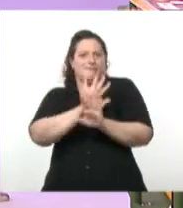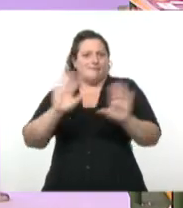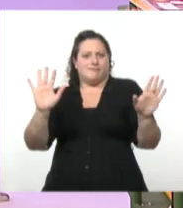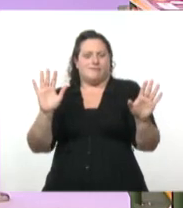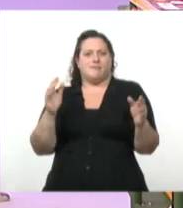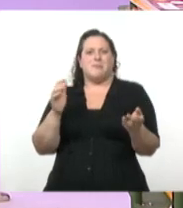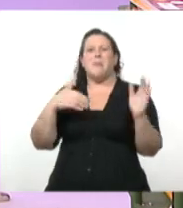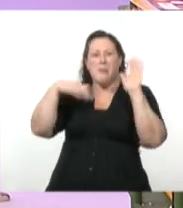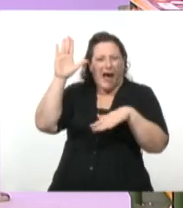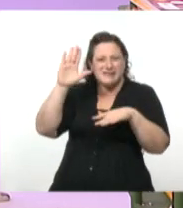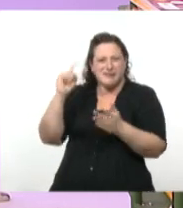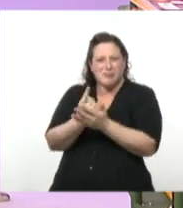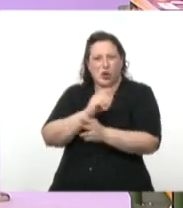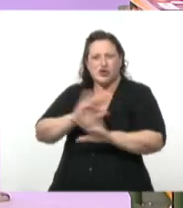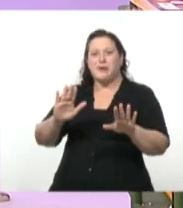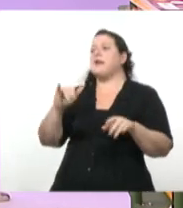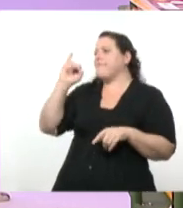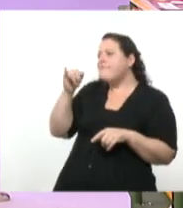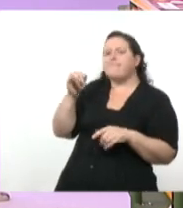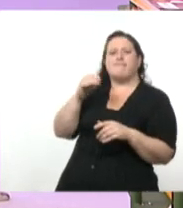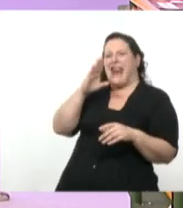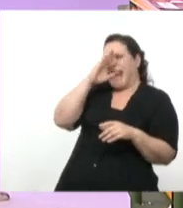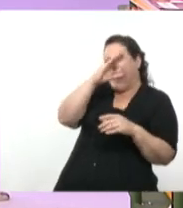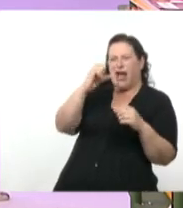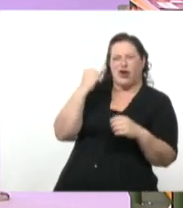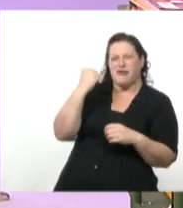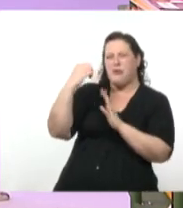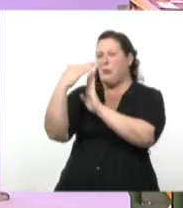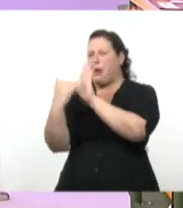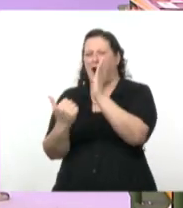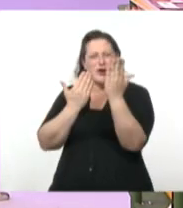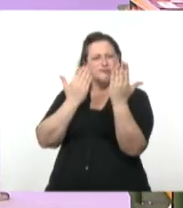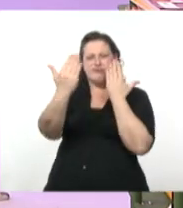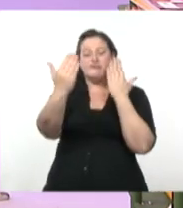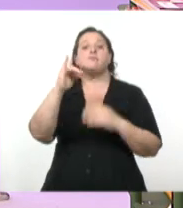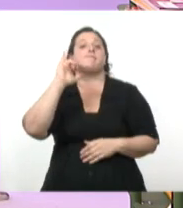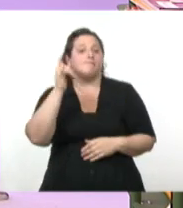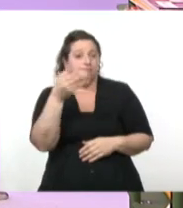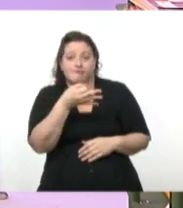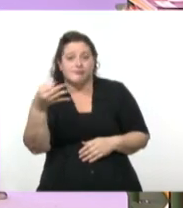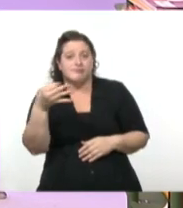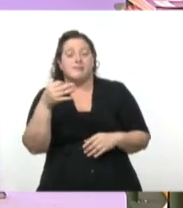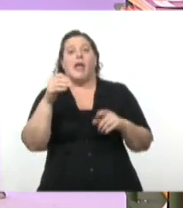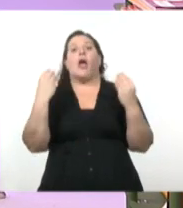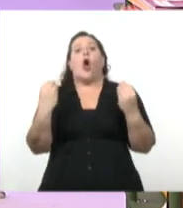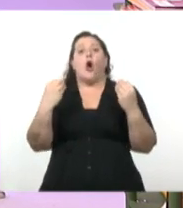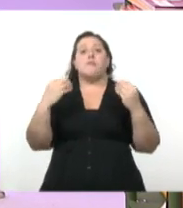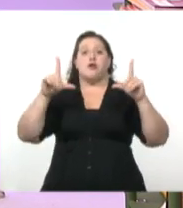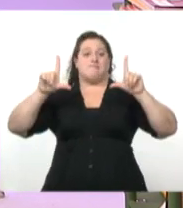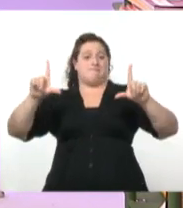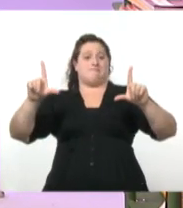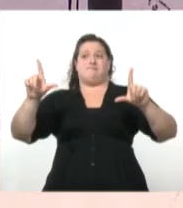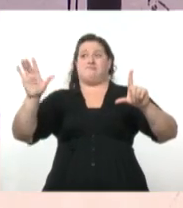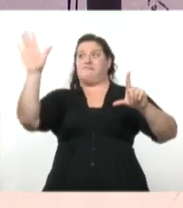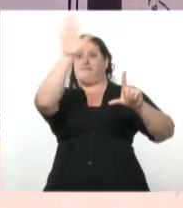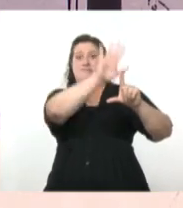Negro y blanco. Si lo pudiéramos llevar a un cuadro abstracto, veríamos un rectángulo blanco sobre un fondo negro, una síntesis